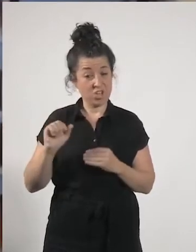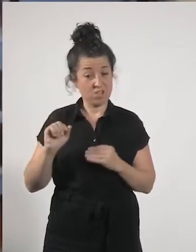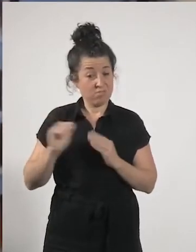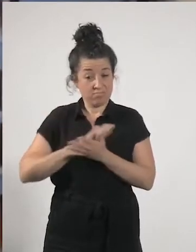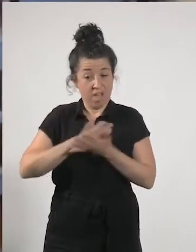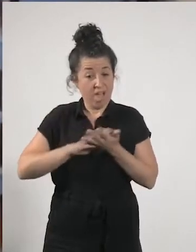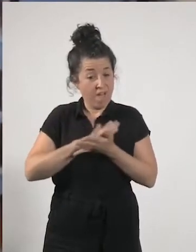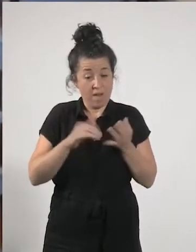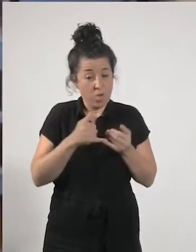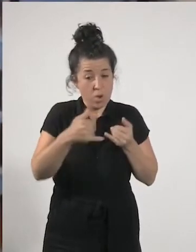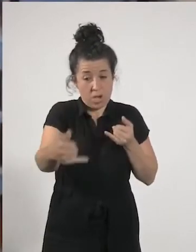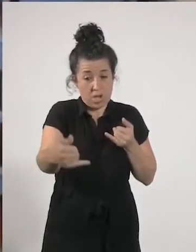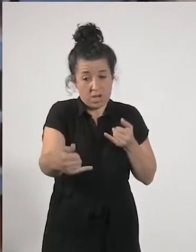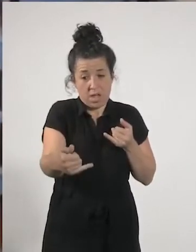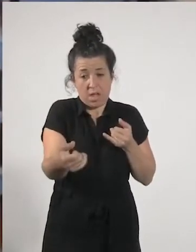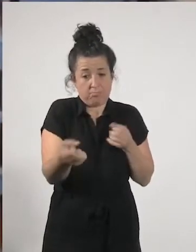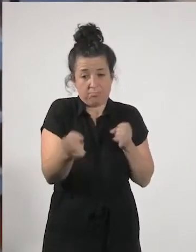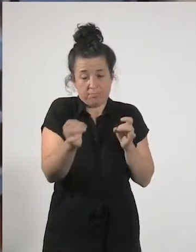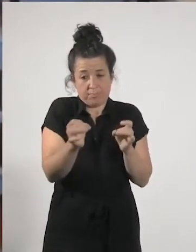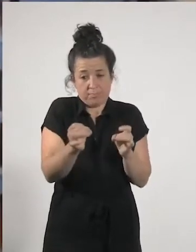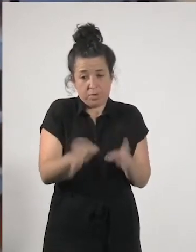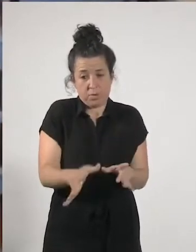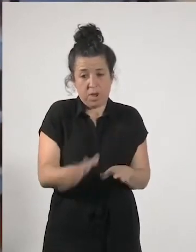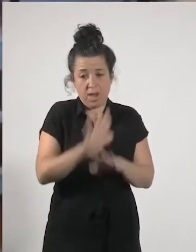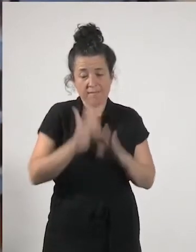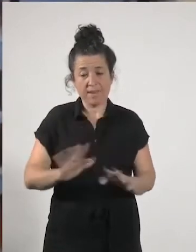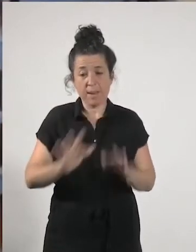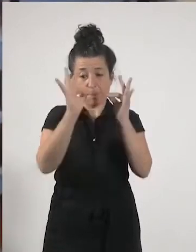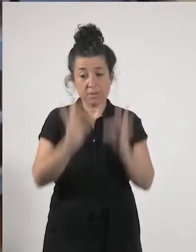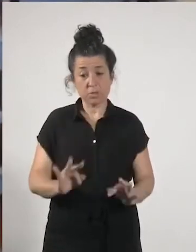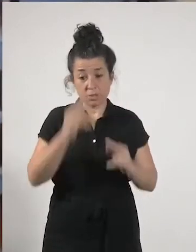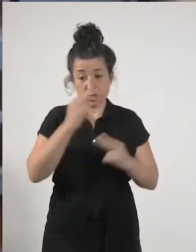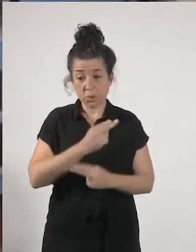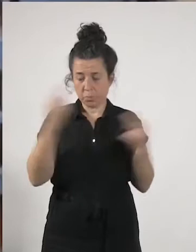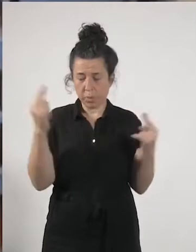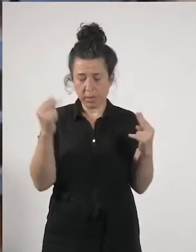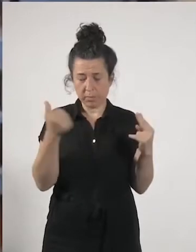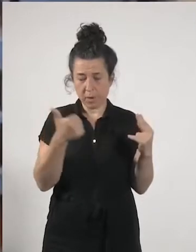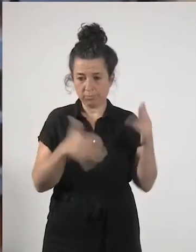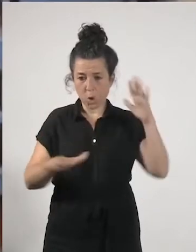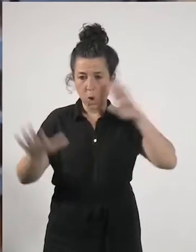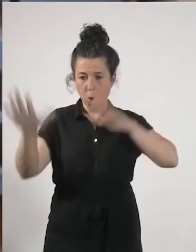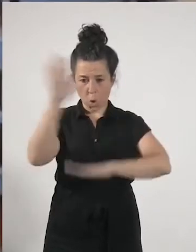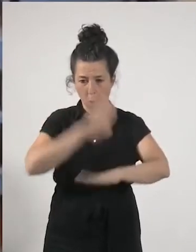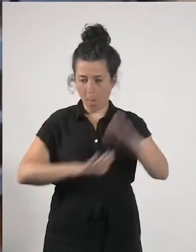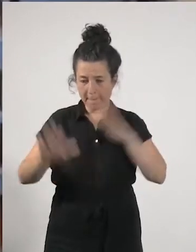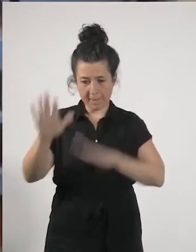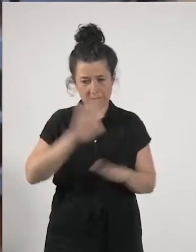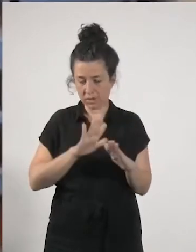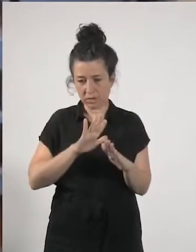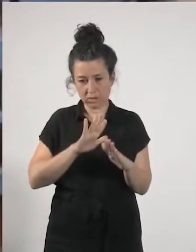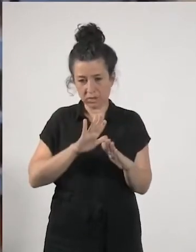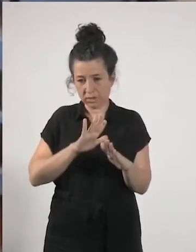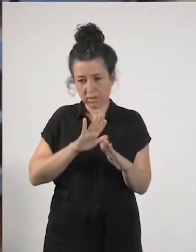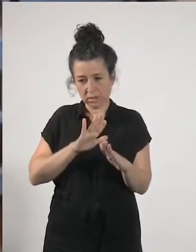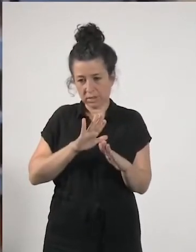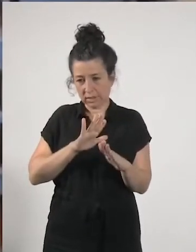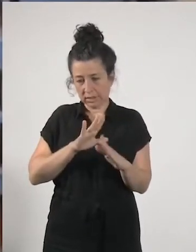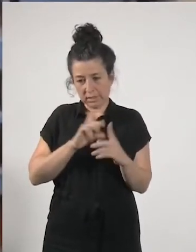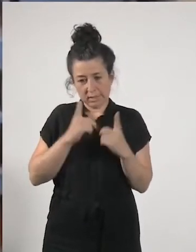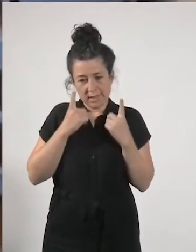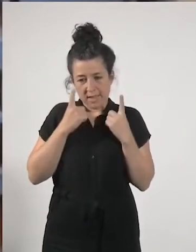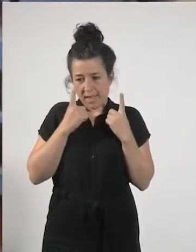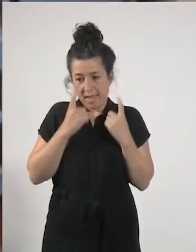los presupuestos claro los presupuestos públicos son complejos exigen tener